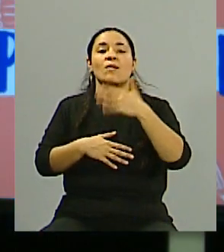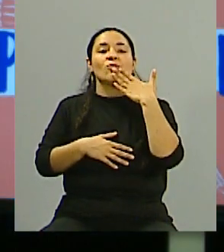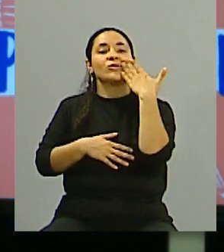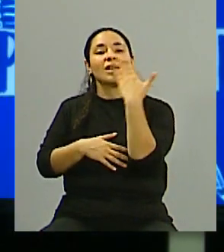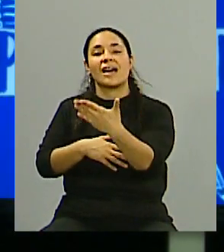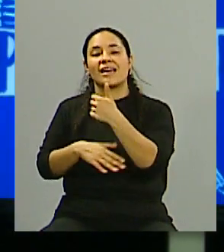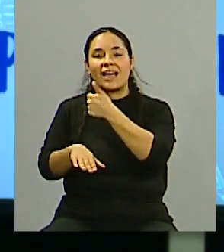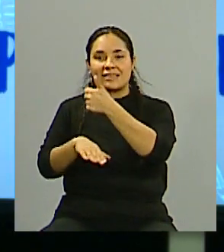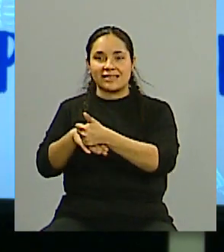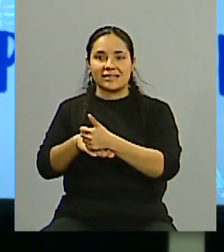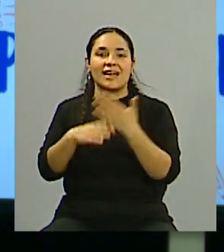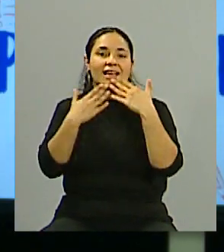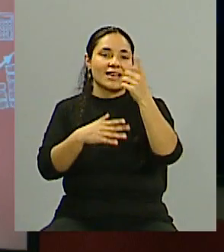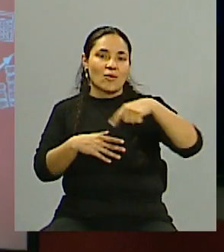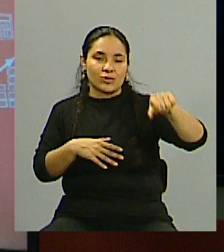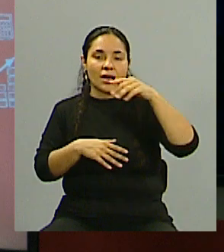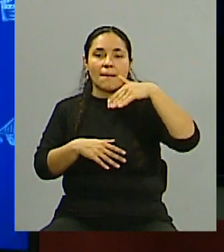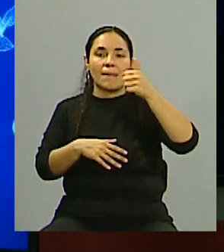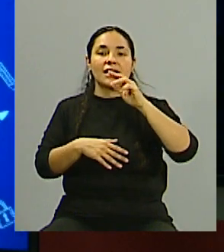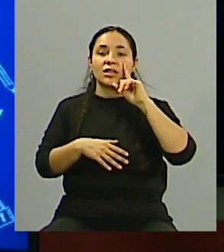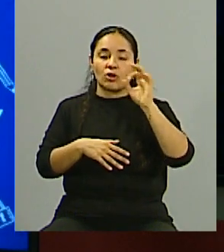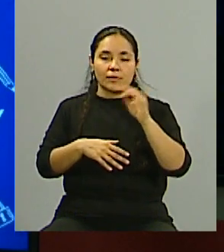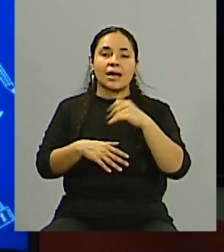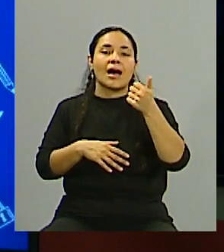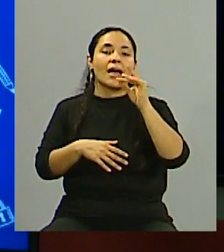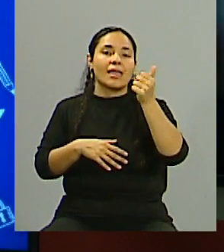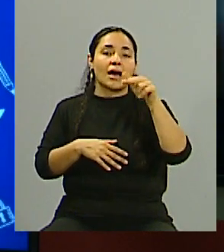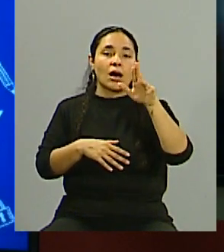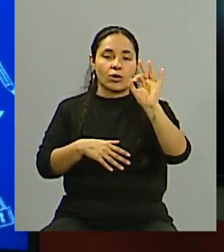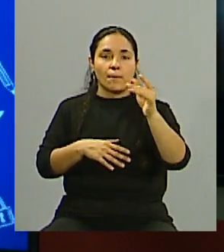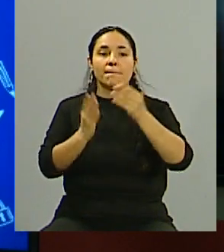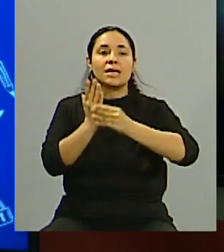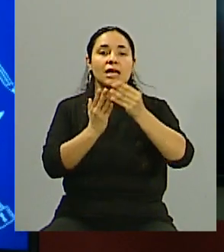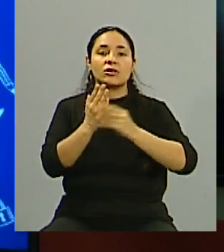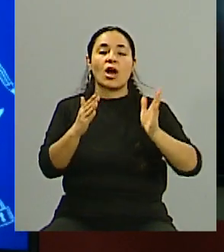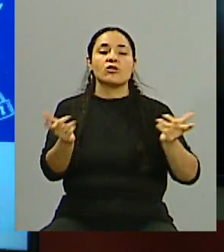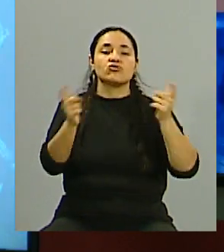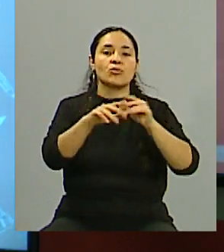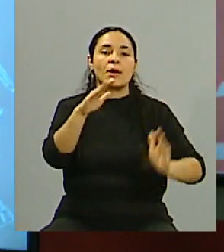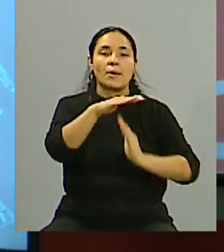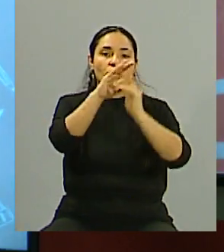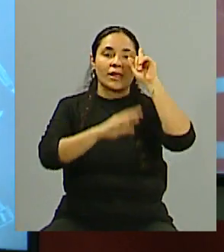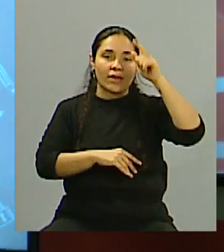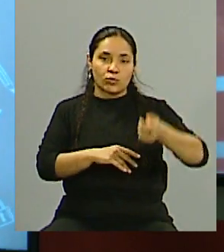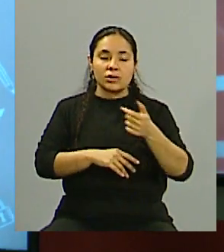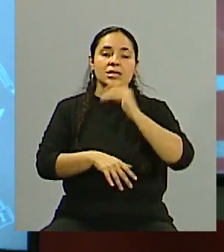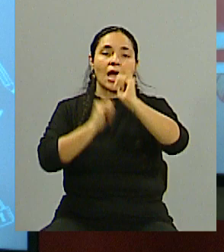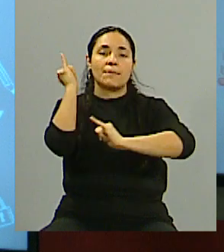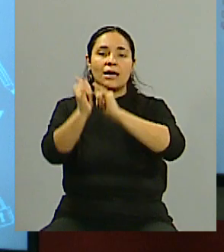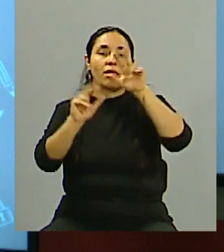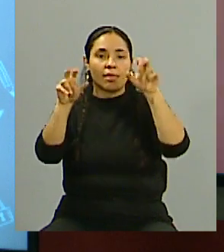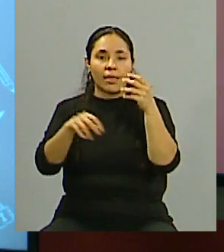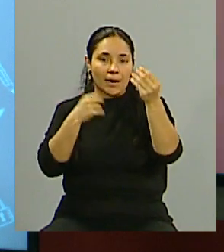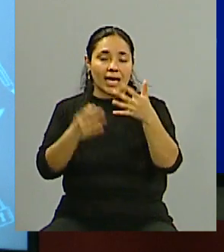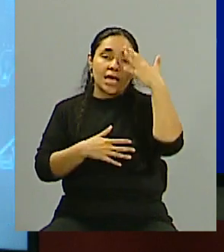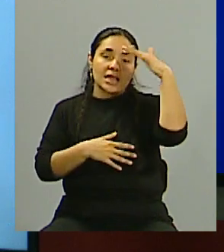gracias. Bueno, muchas gracias a ustedes. Mario Adaro, ministro de la Suprema Corte de Justicia de la provincia de Mendoza, hablando de esto, de inteligencia